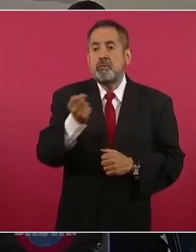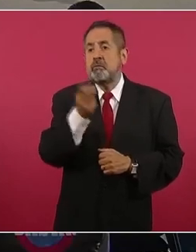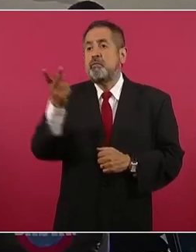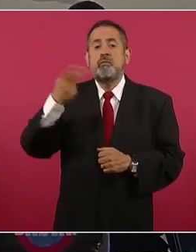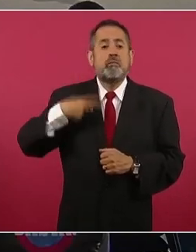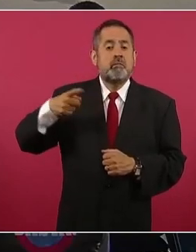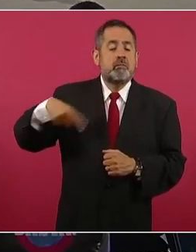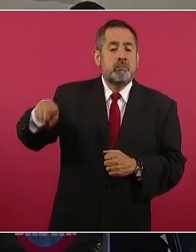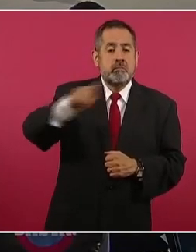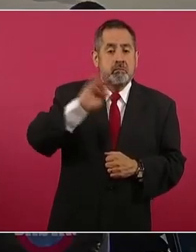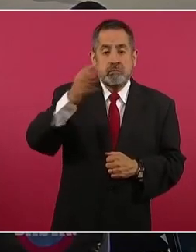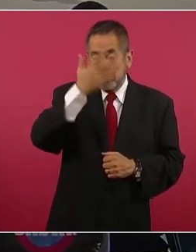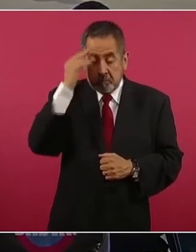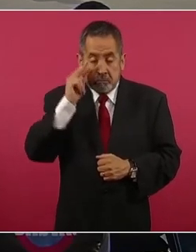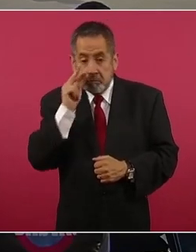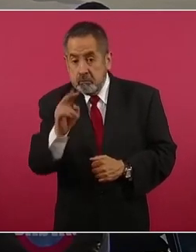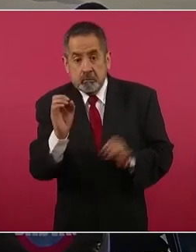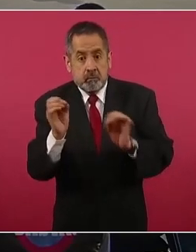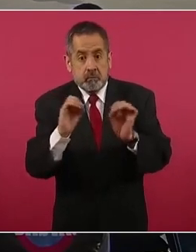gente no lo ha visto.